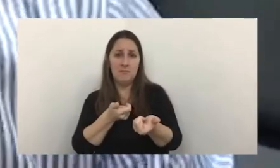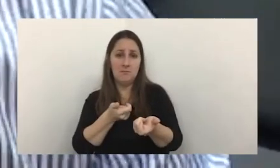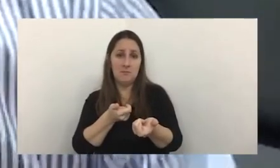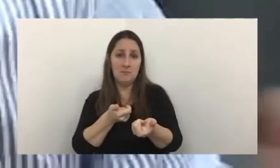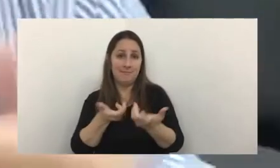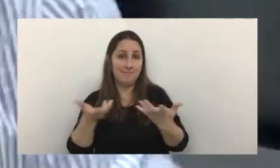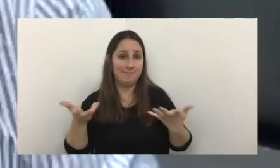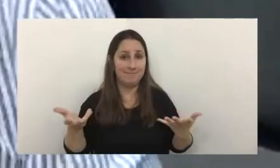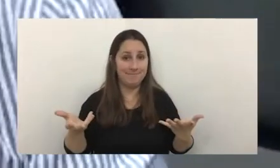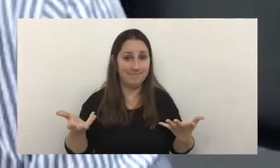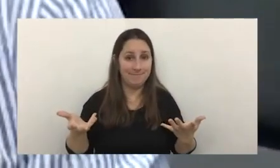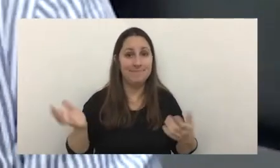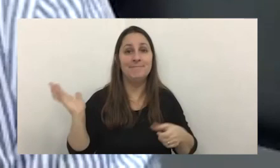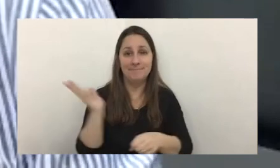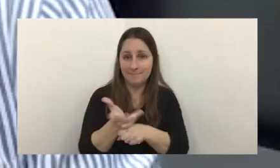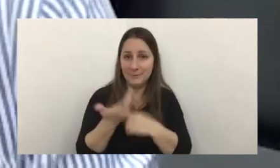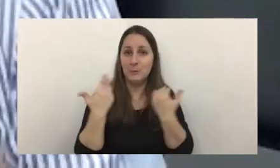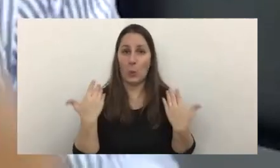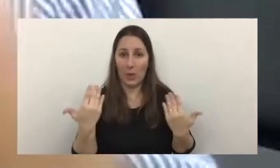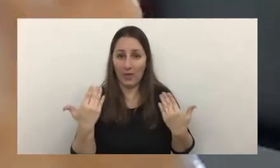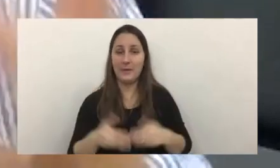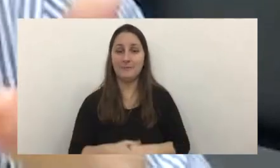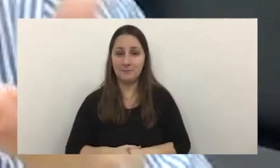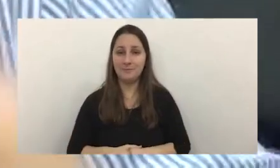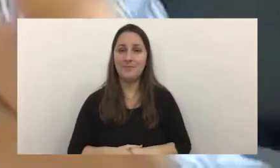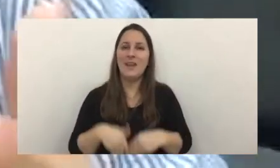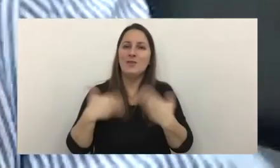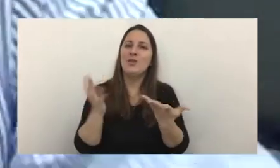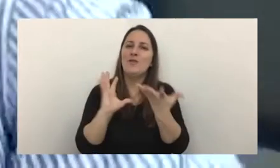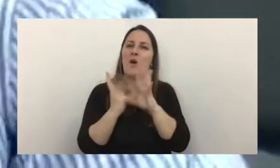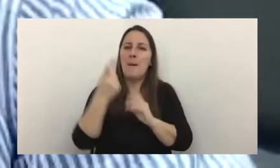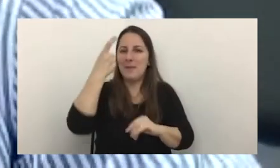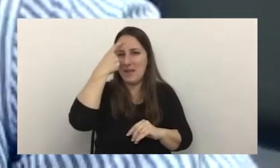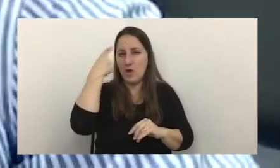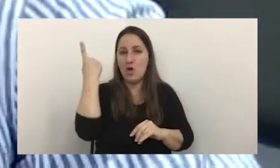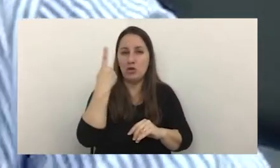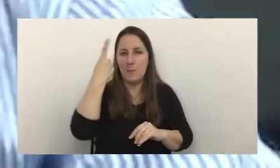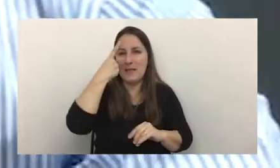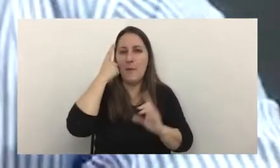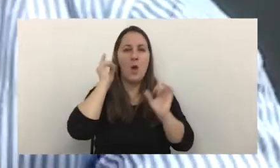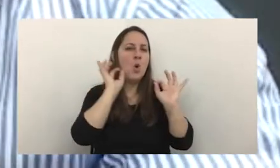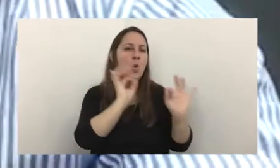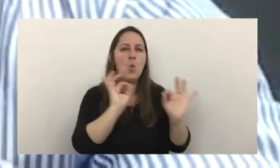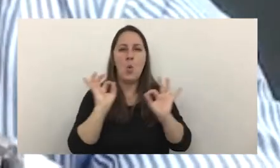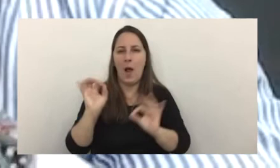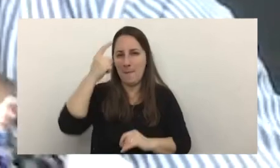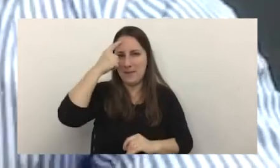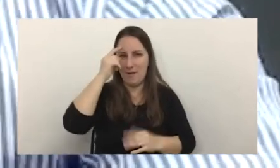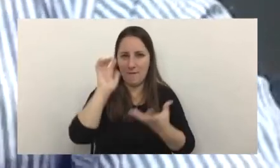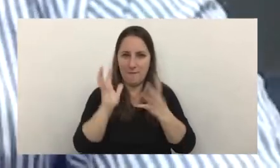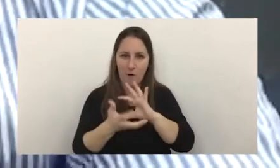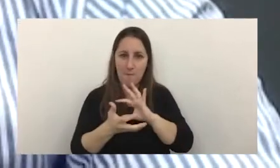manera entonces la mecánica mental la lógica que tenemos que aplicar es la misma el